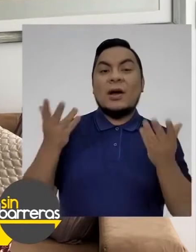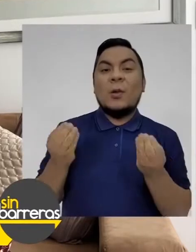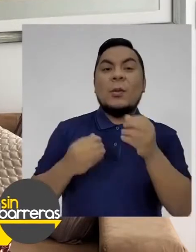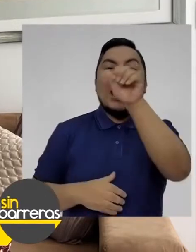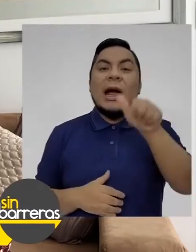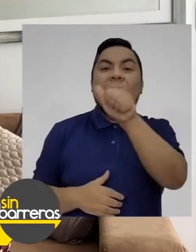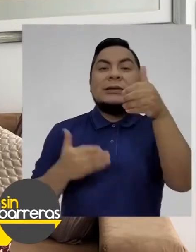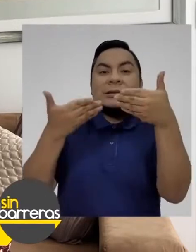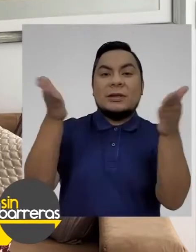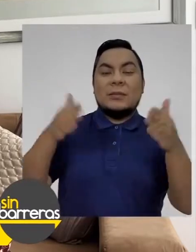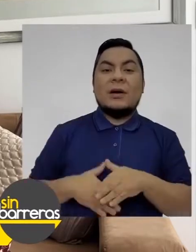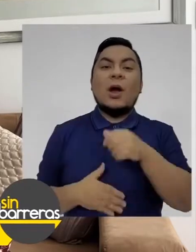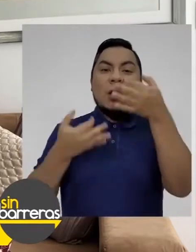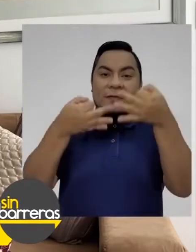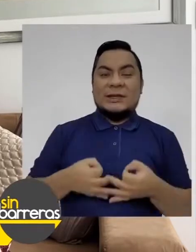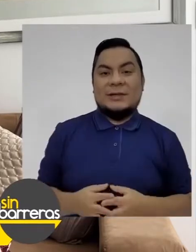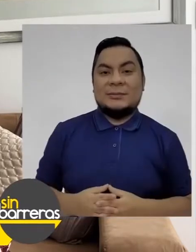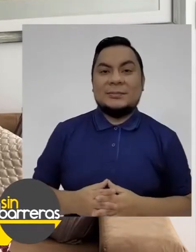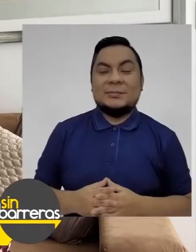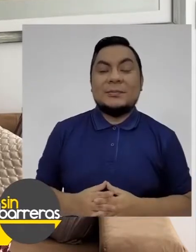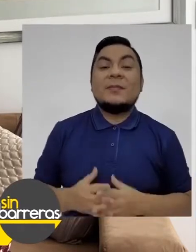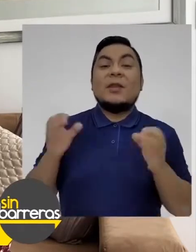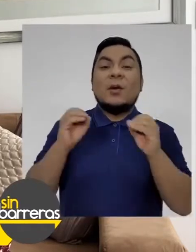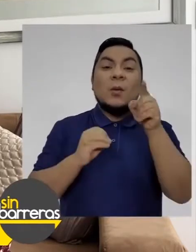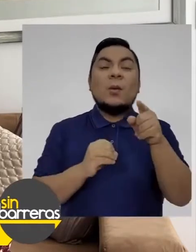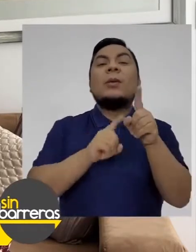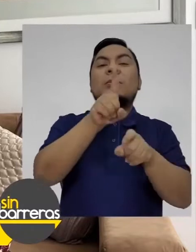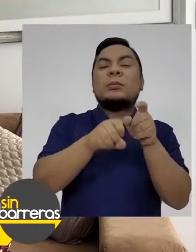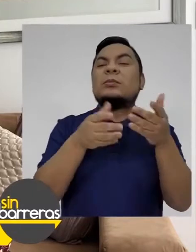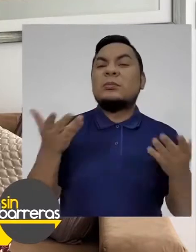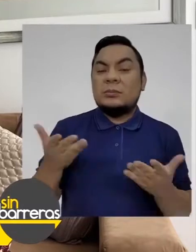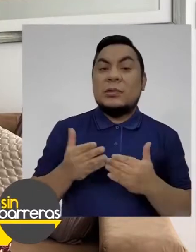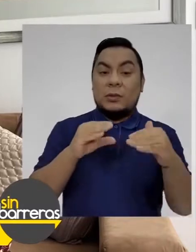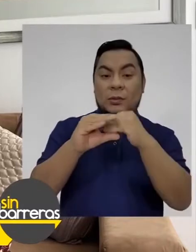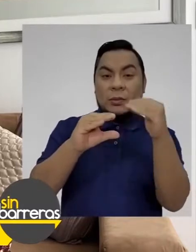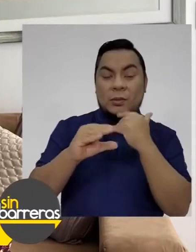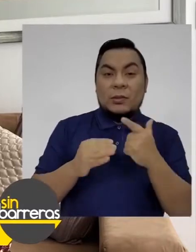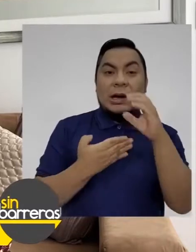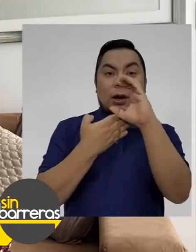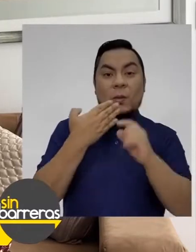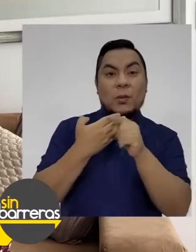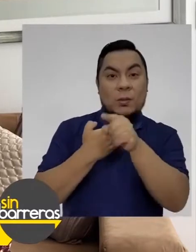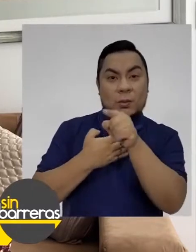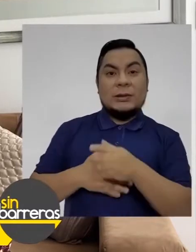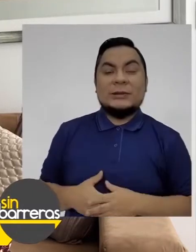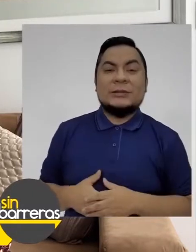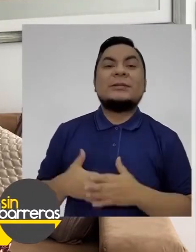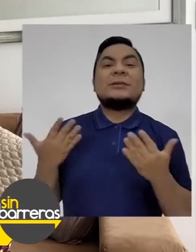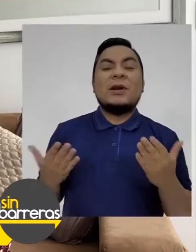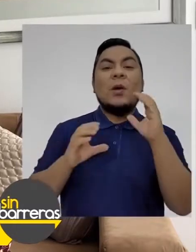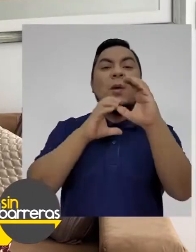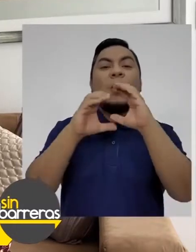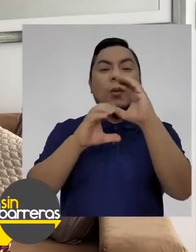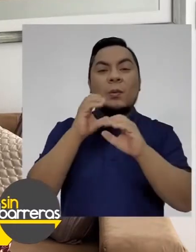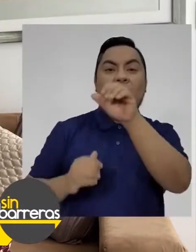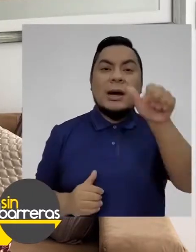como arroba sinbarrerasoficial Cualquier consulta, escriban al correo electrónico del CONADIS